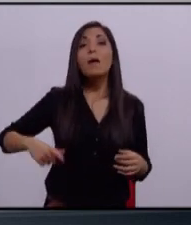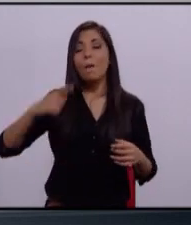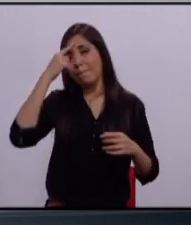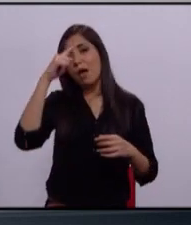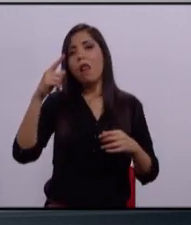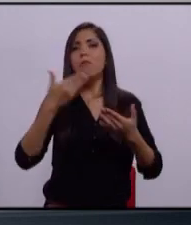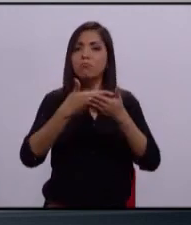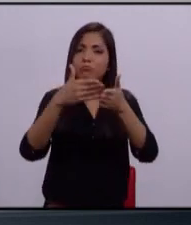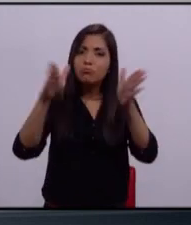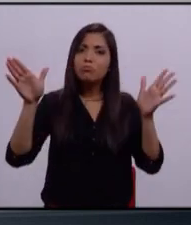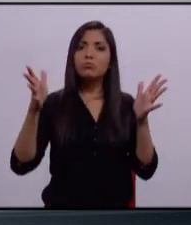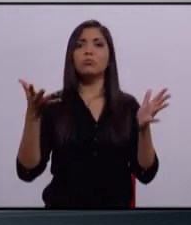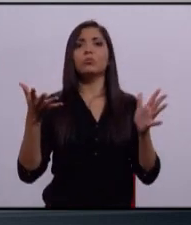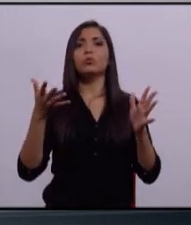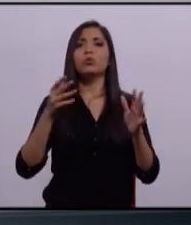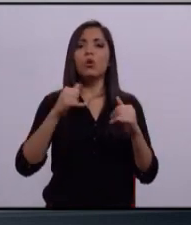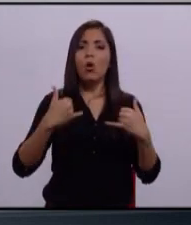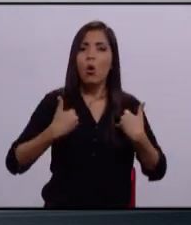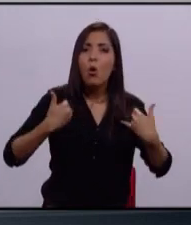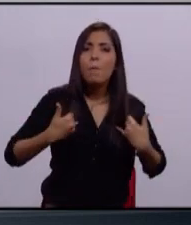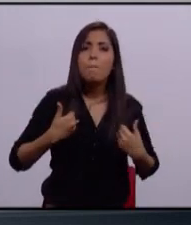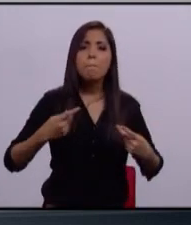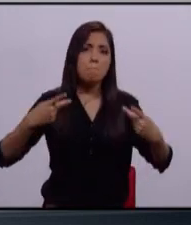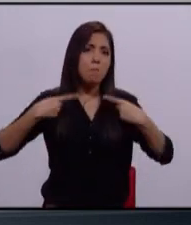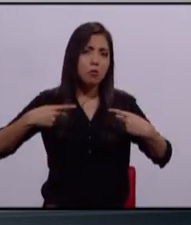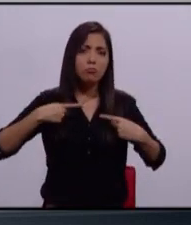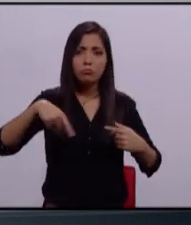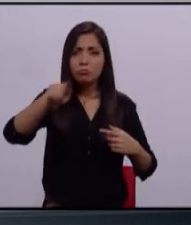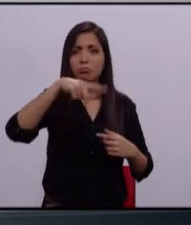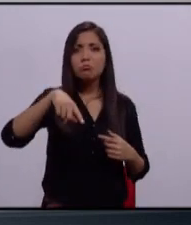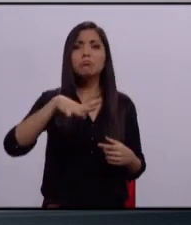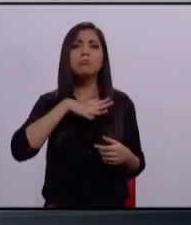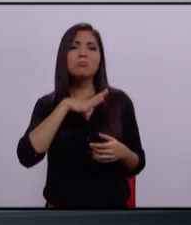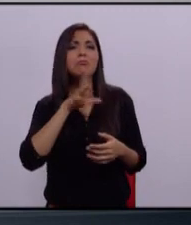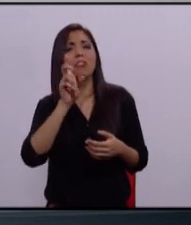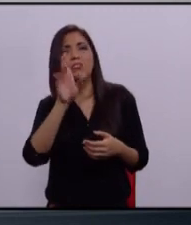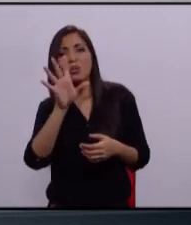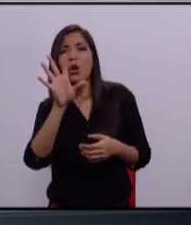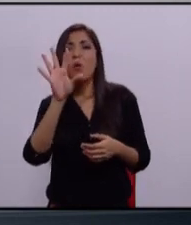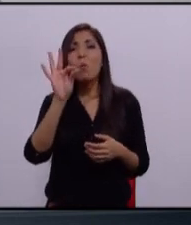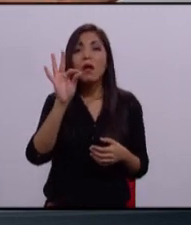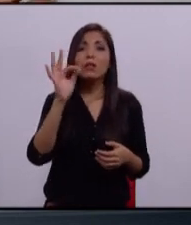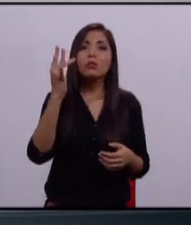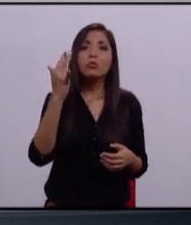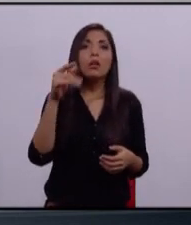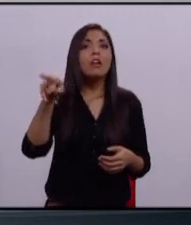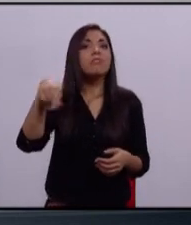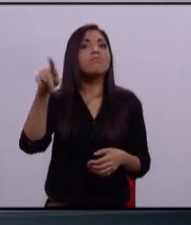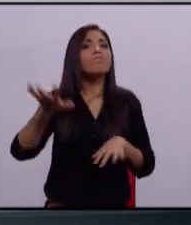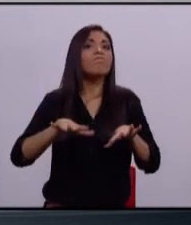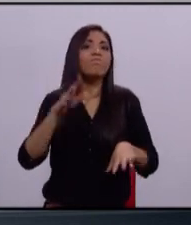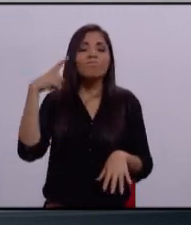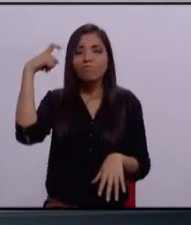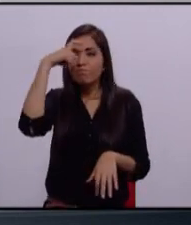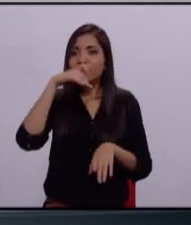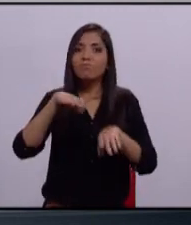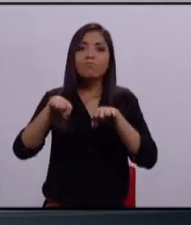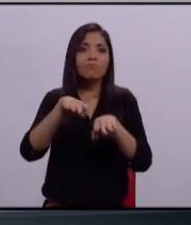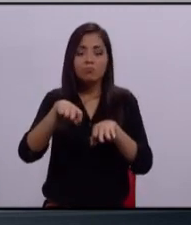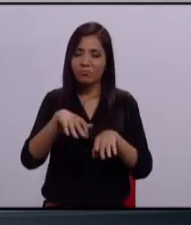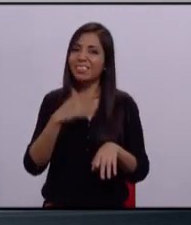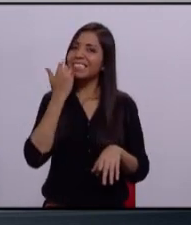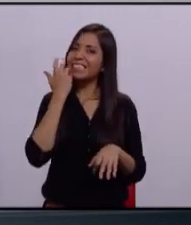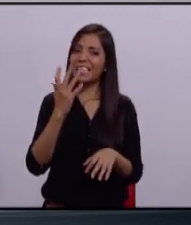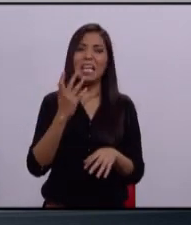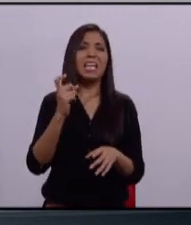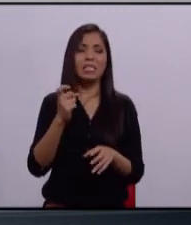a los jóvenes y a las personas que también en su momento tienen 35, 40 años, 50 y ya no encuentran, no les dan oportunidades. Vamos a crear